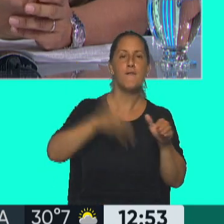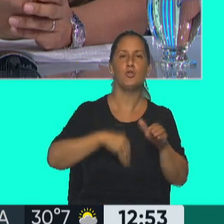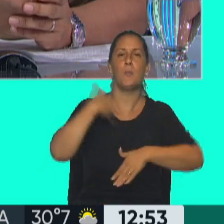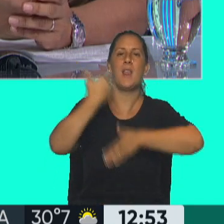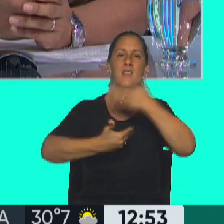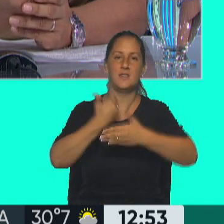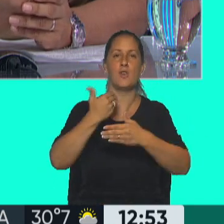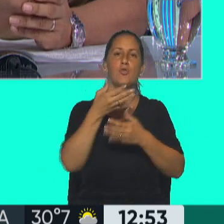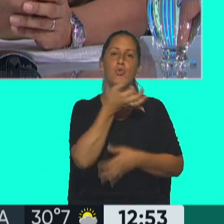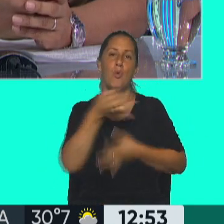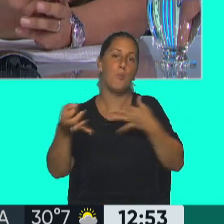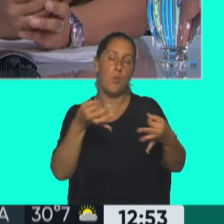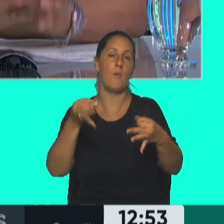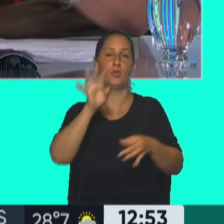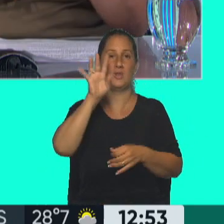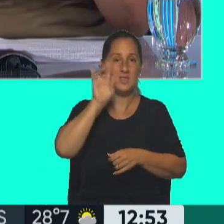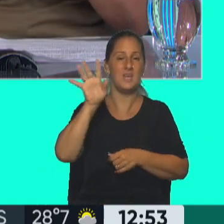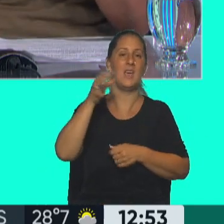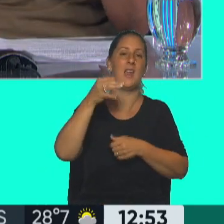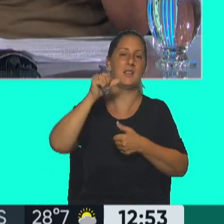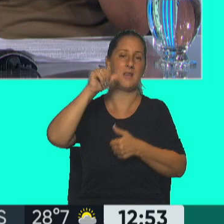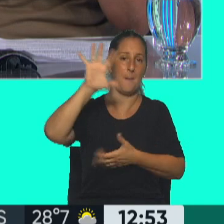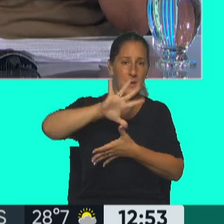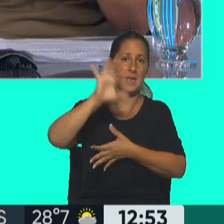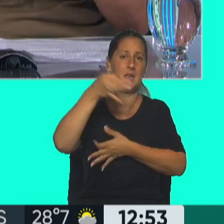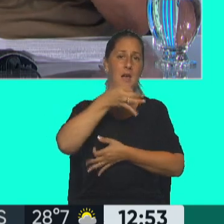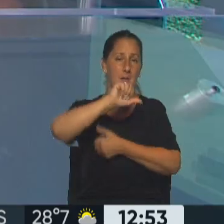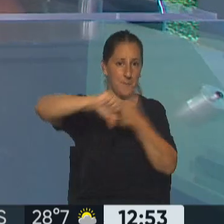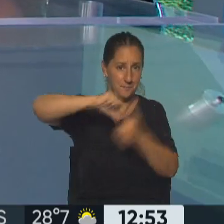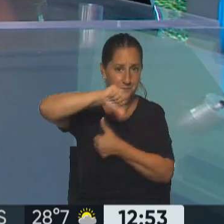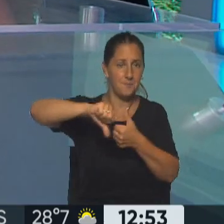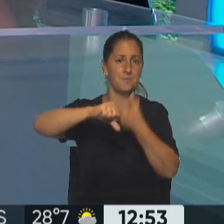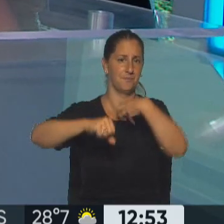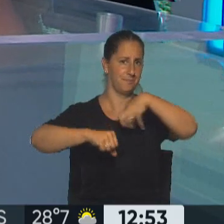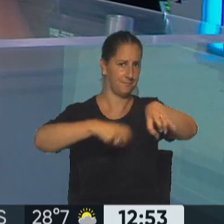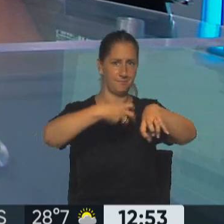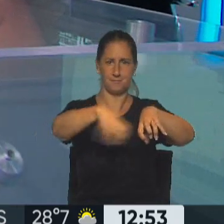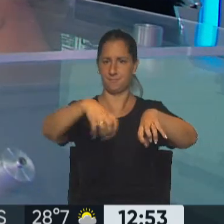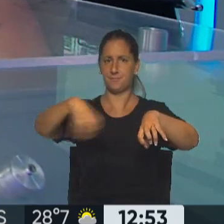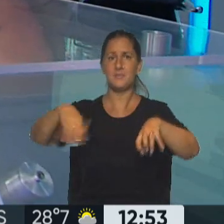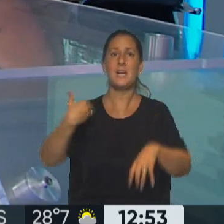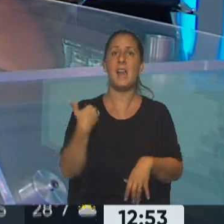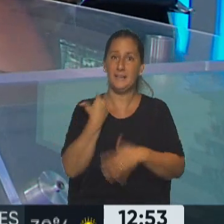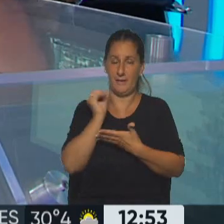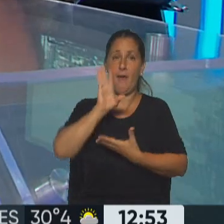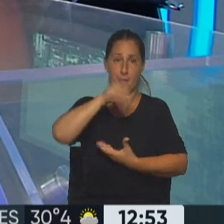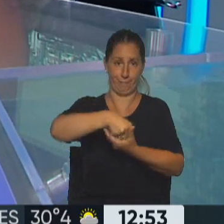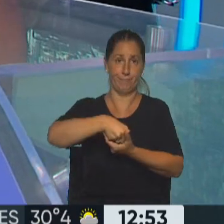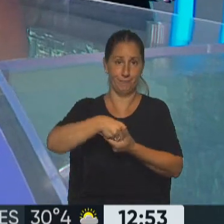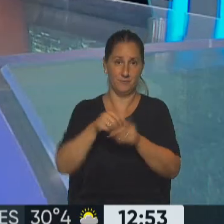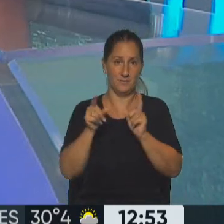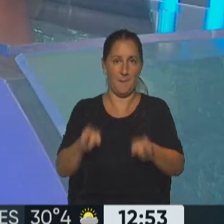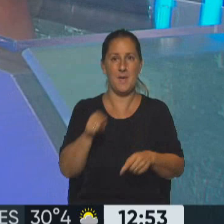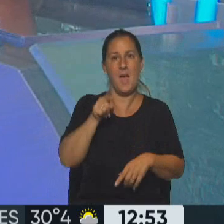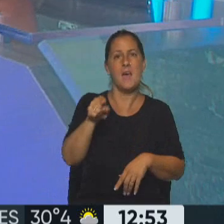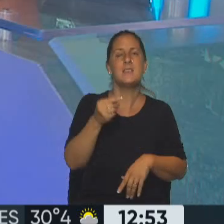Indígenas de América Latina y el Caribe, un órgano multisectorial, porque Argentina también es parte. Ahí